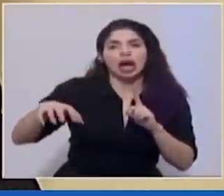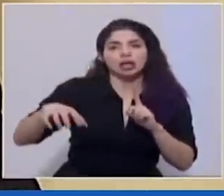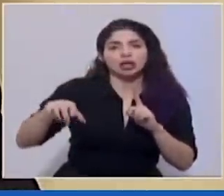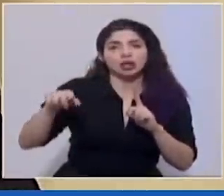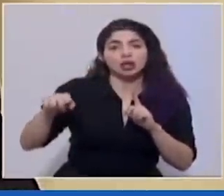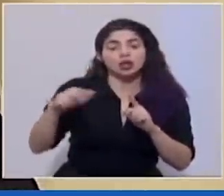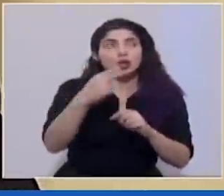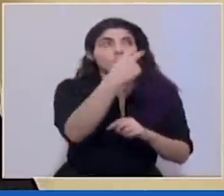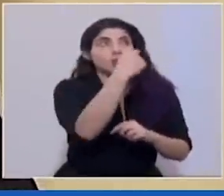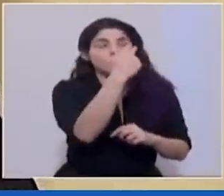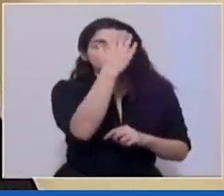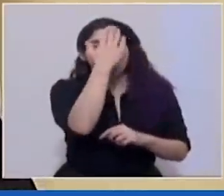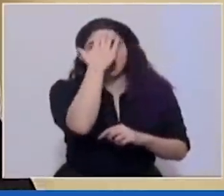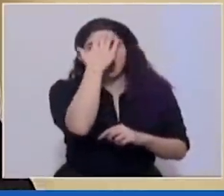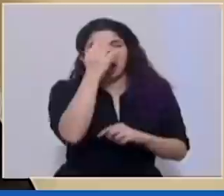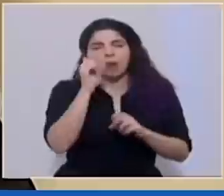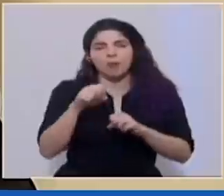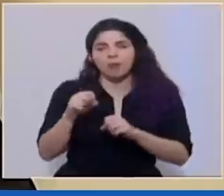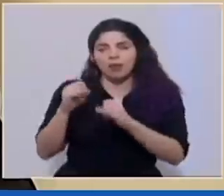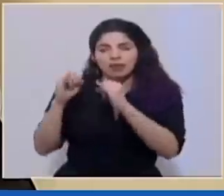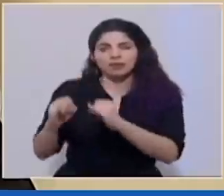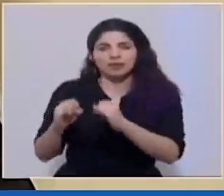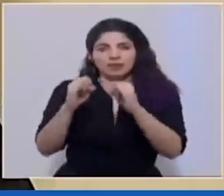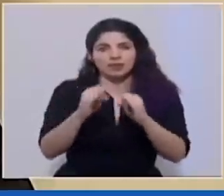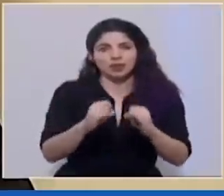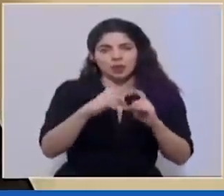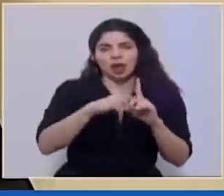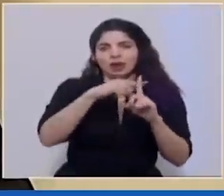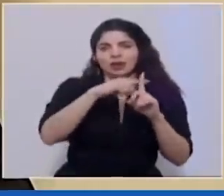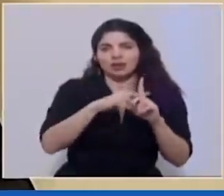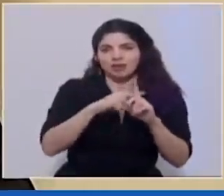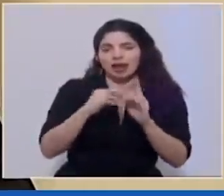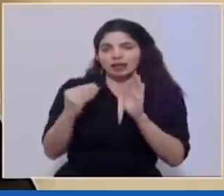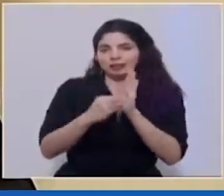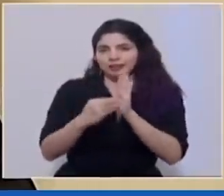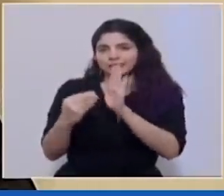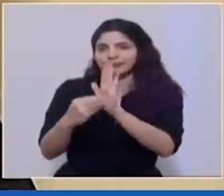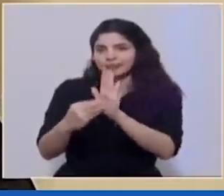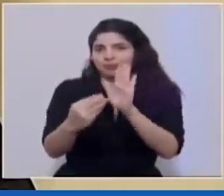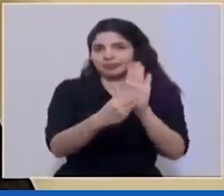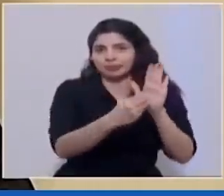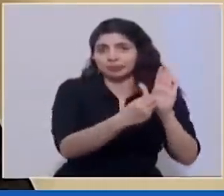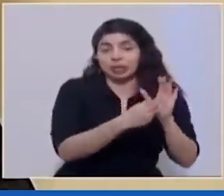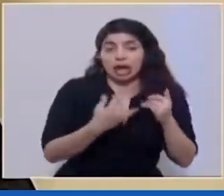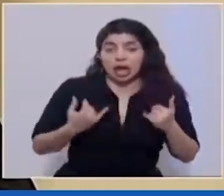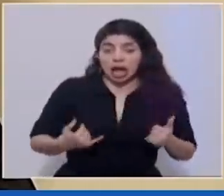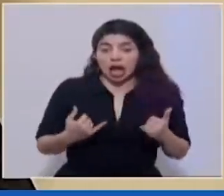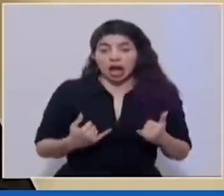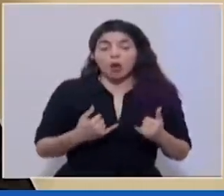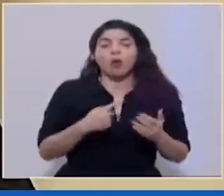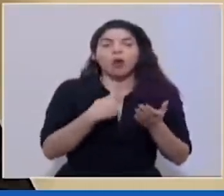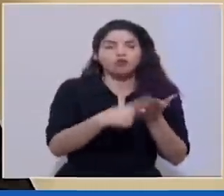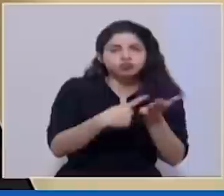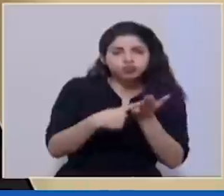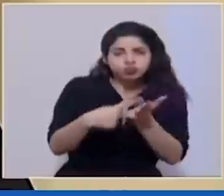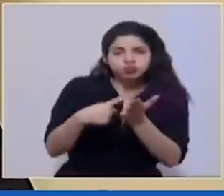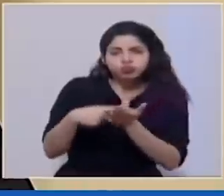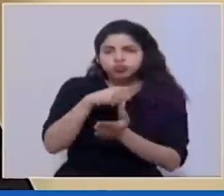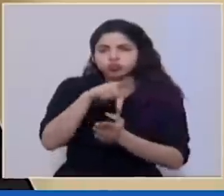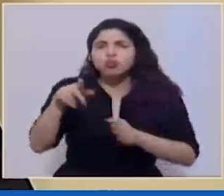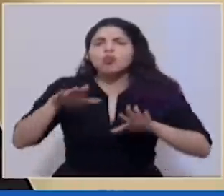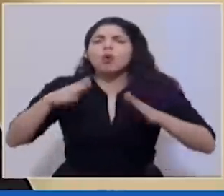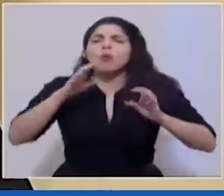evaluación ese pulso con cada uno de ellos en este momento estamos conversando con ellos para las evaluaciones por